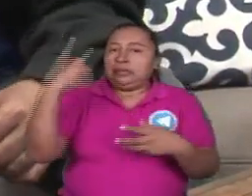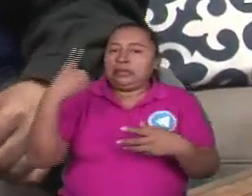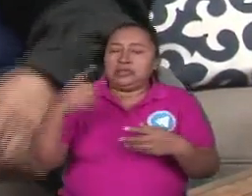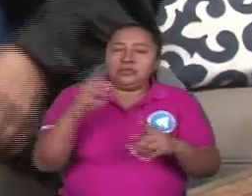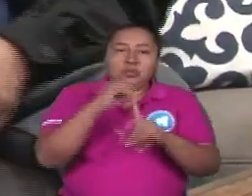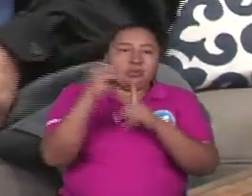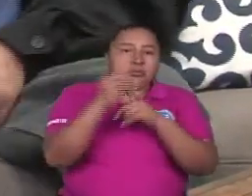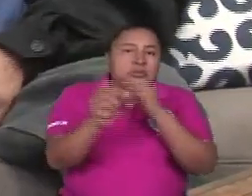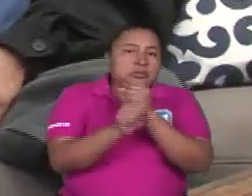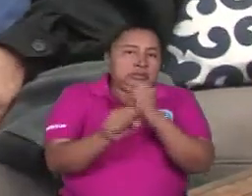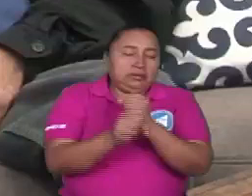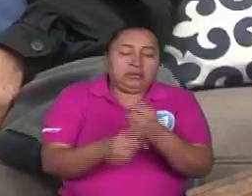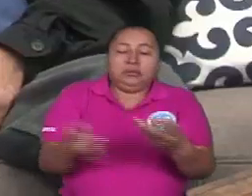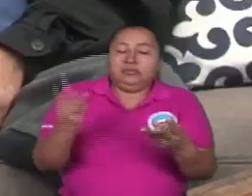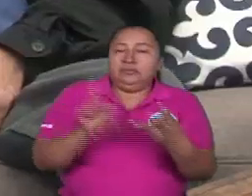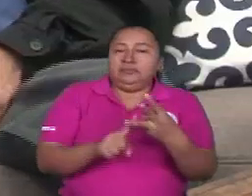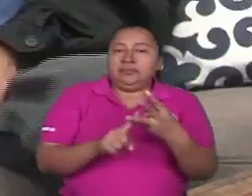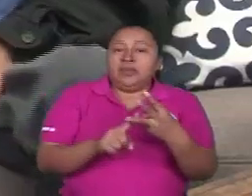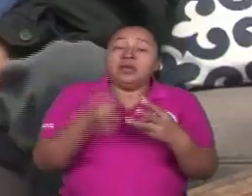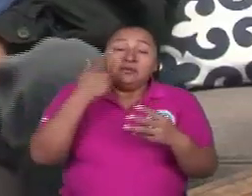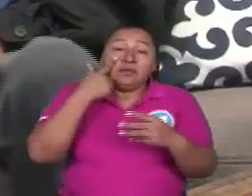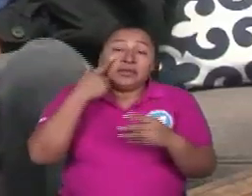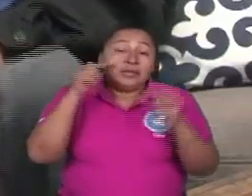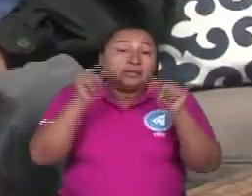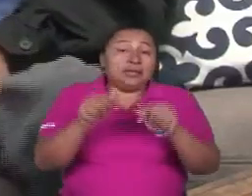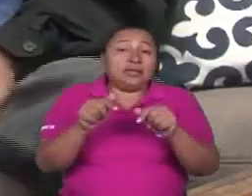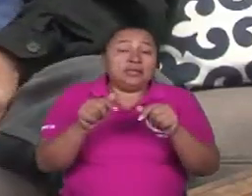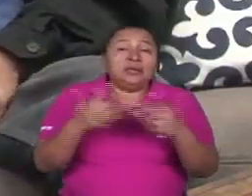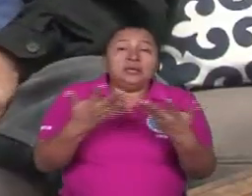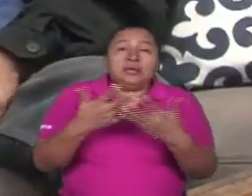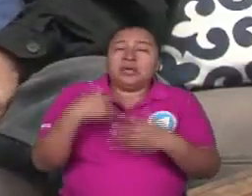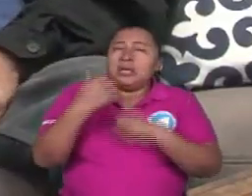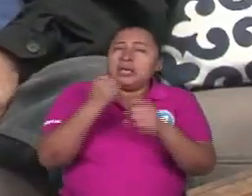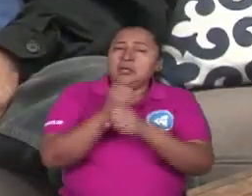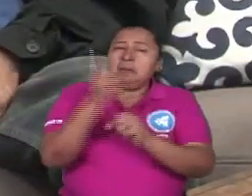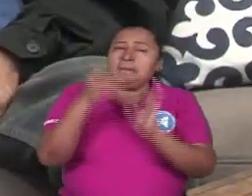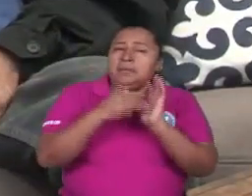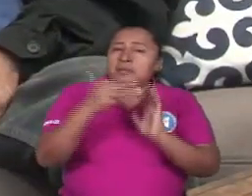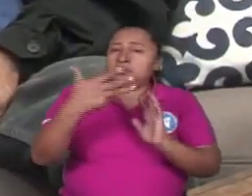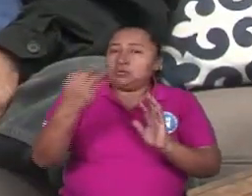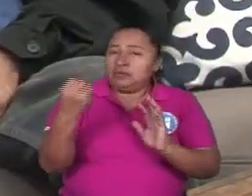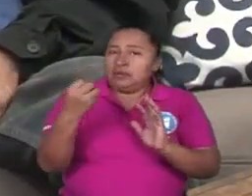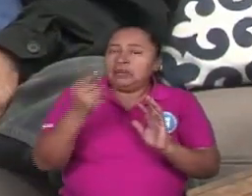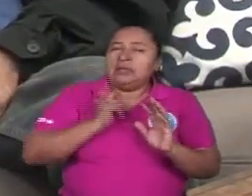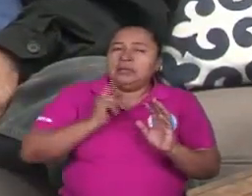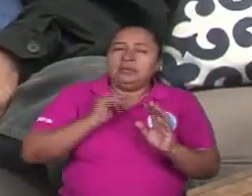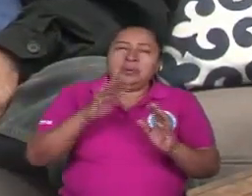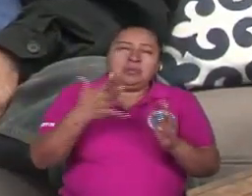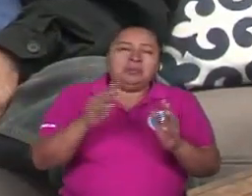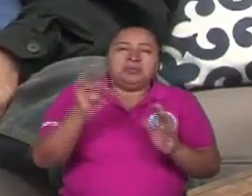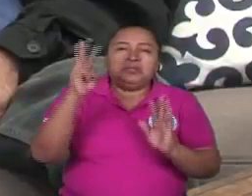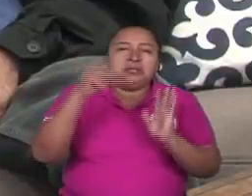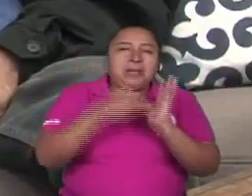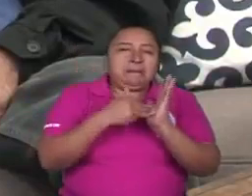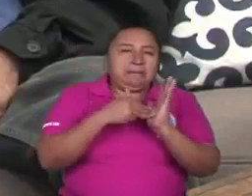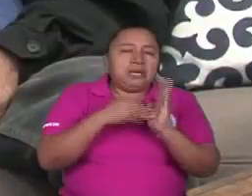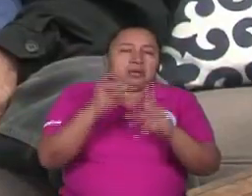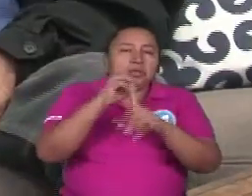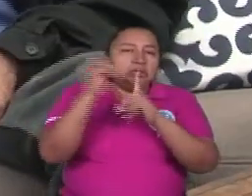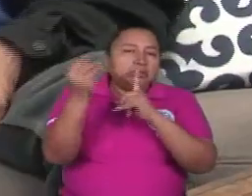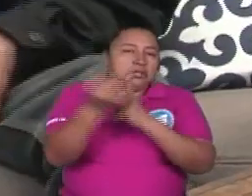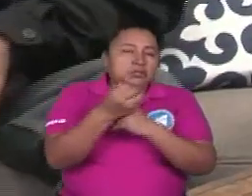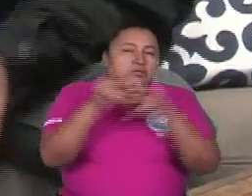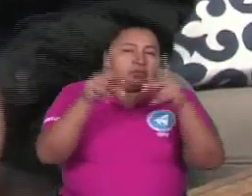la sindicalización. Fíjate que al 90 llegamos a tener un poco más de 3.000 sindicatos registrados.